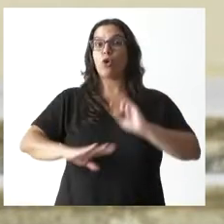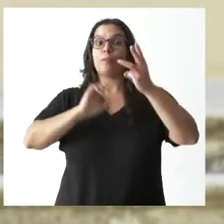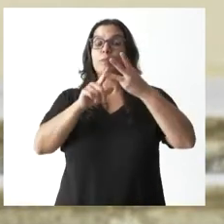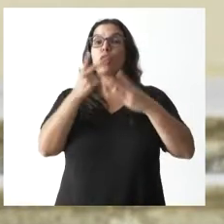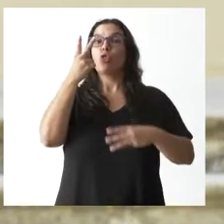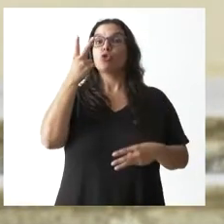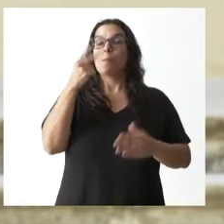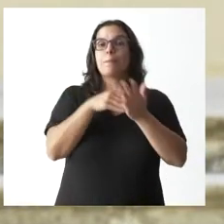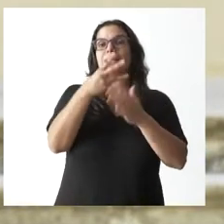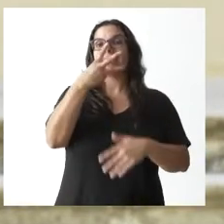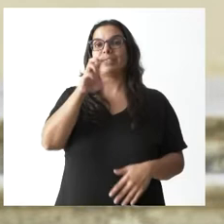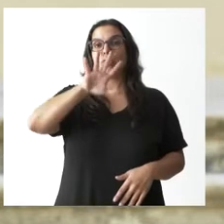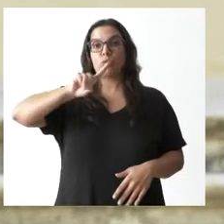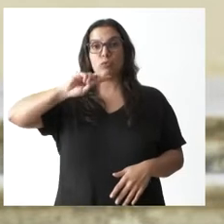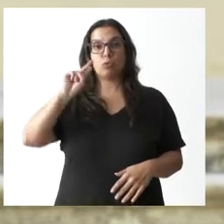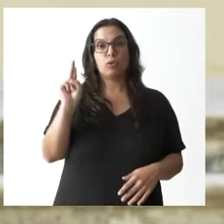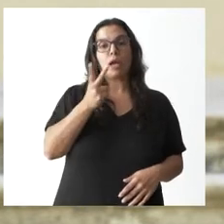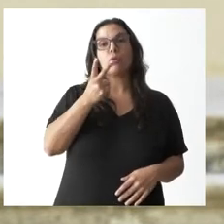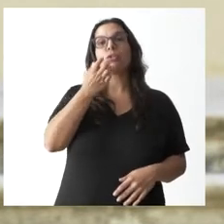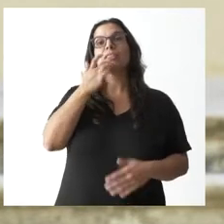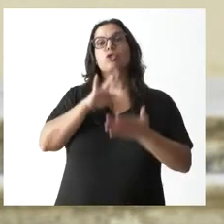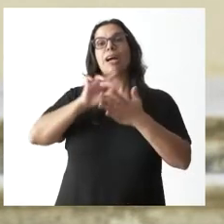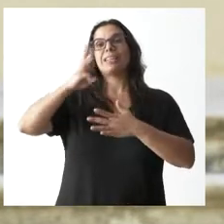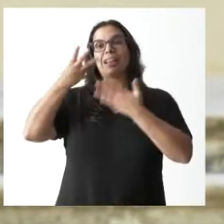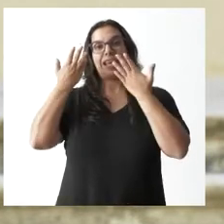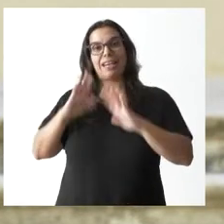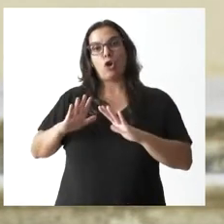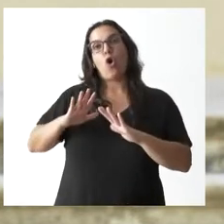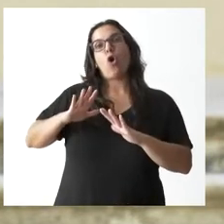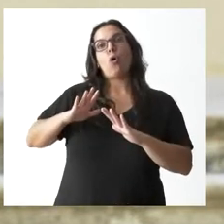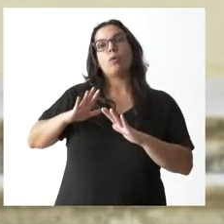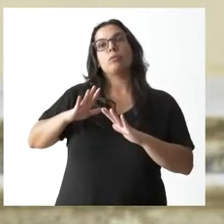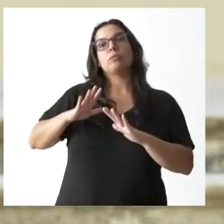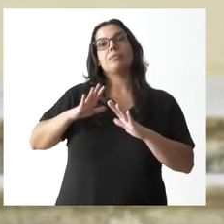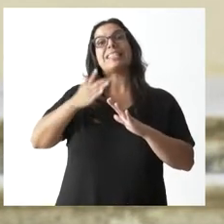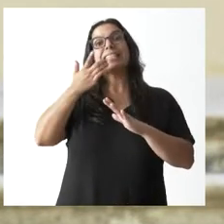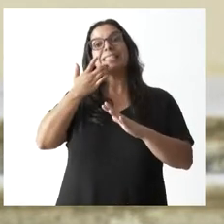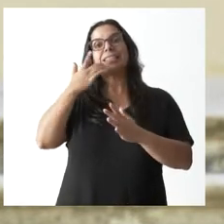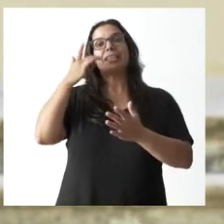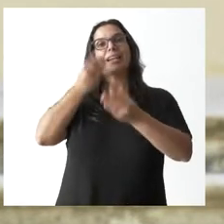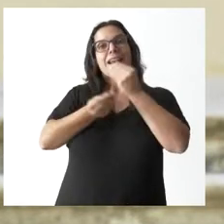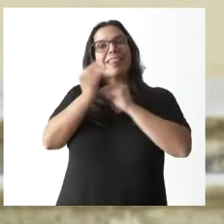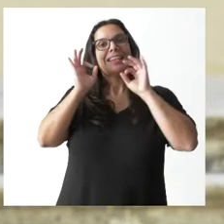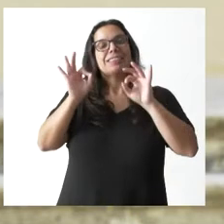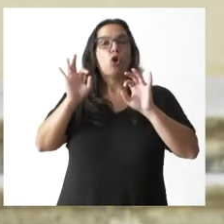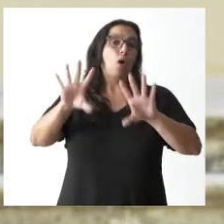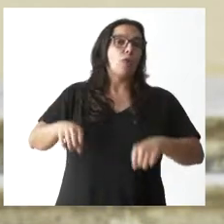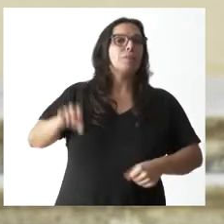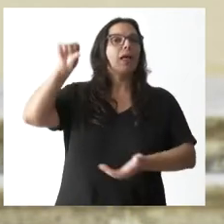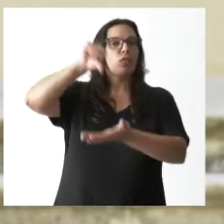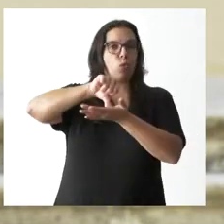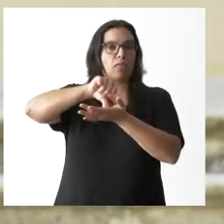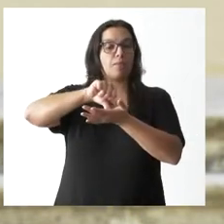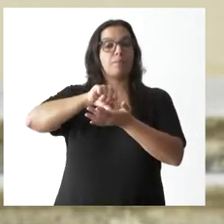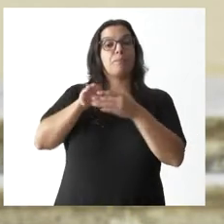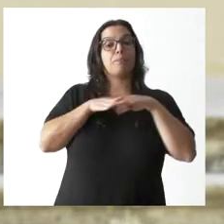.351 euros por el tercer hijo en el medio urbano. En el medio rural van